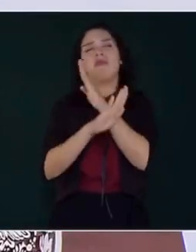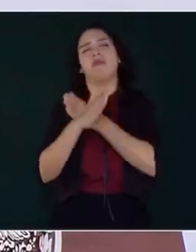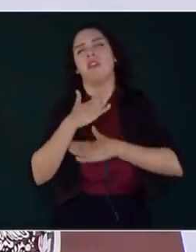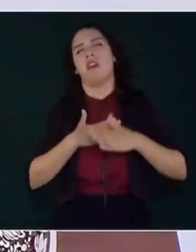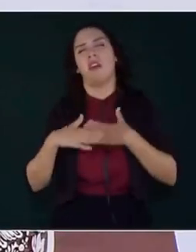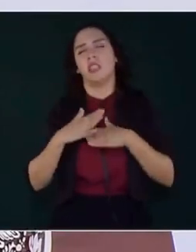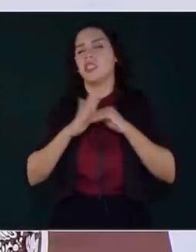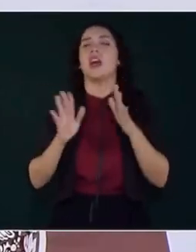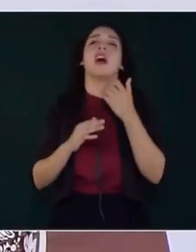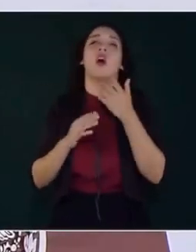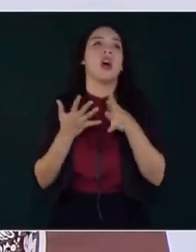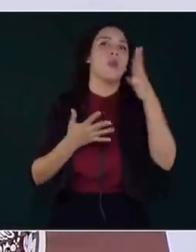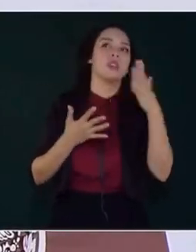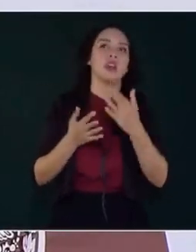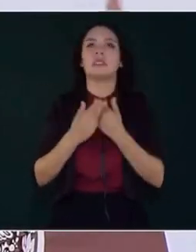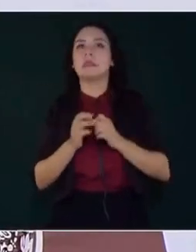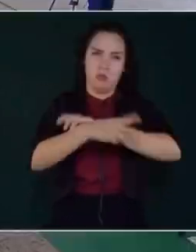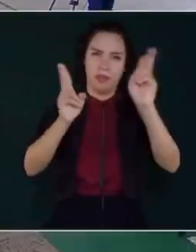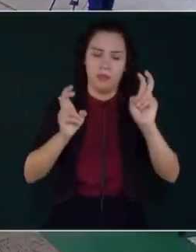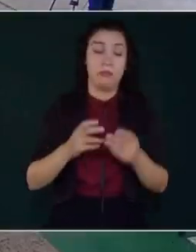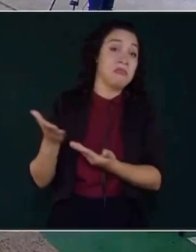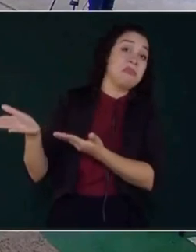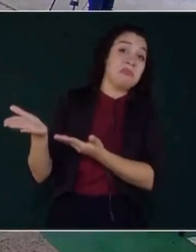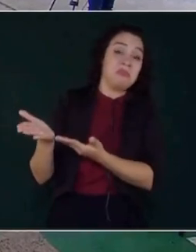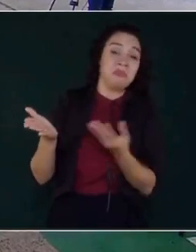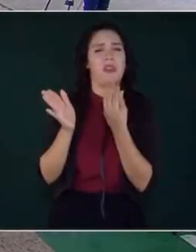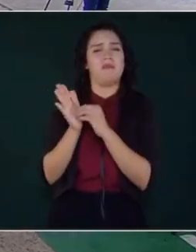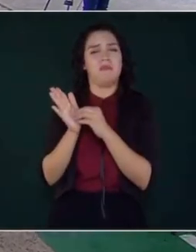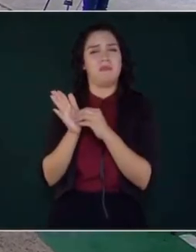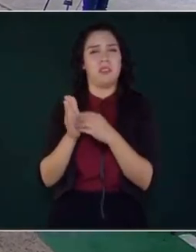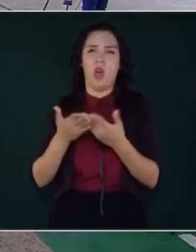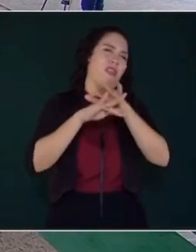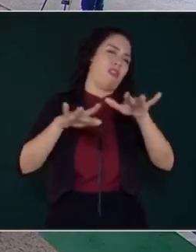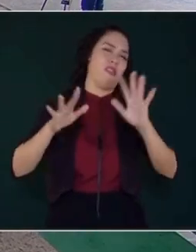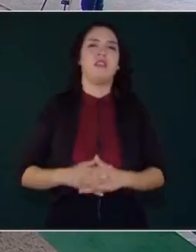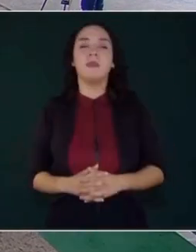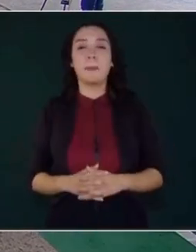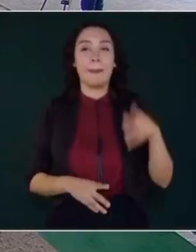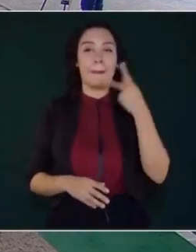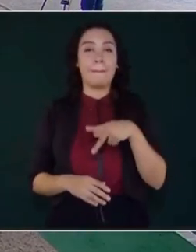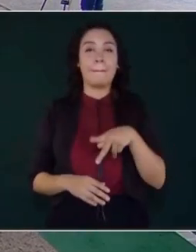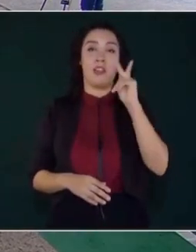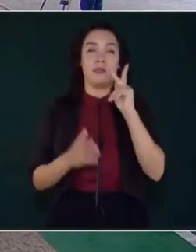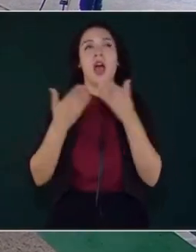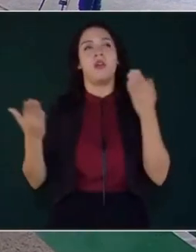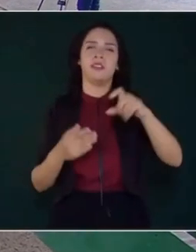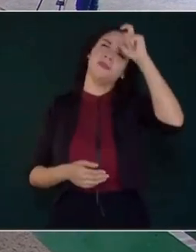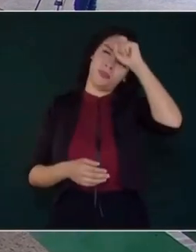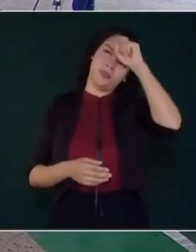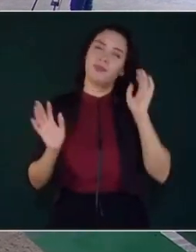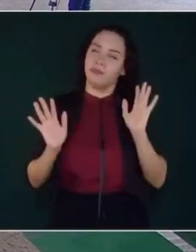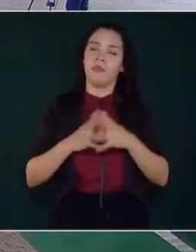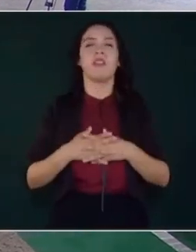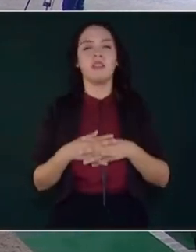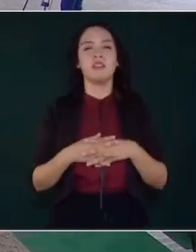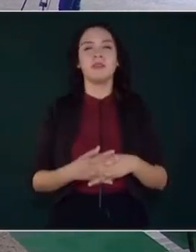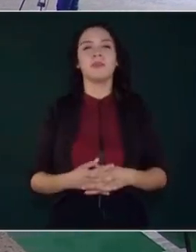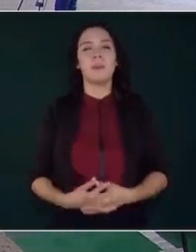y ahora buscan desesperadamente, para acá. Son unos canallas. Pero de aquí surge la pregunta, con jiribilla.